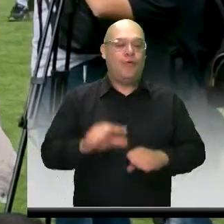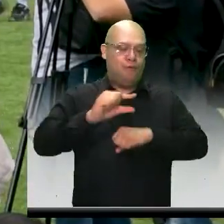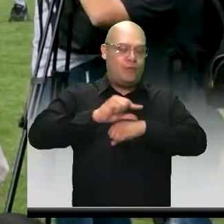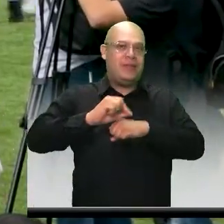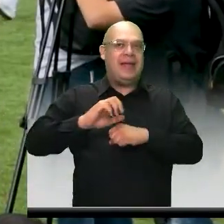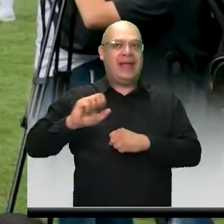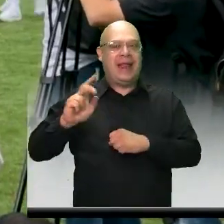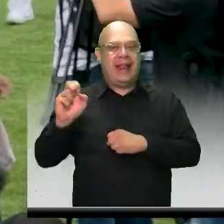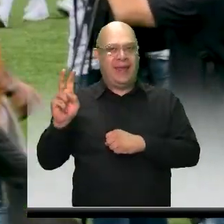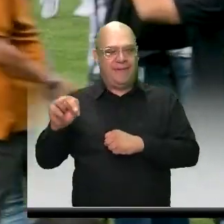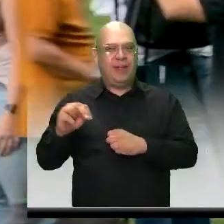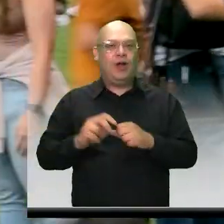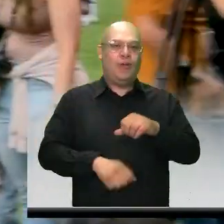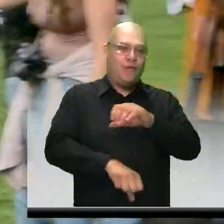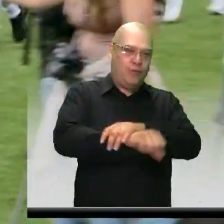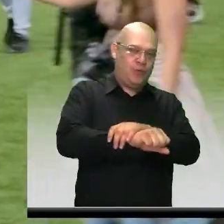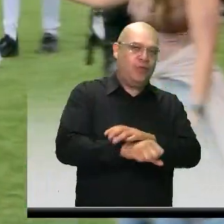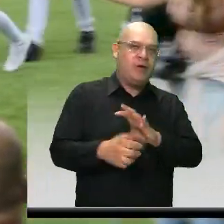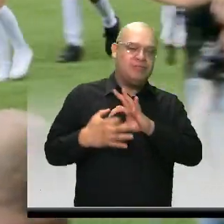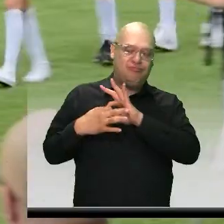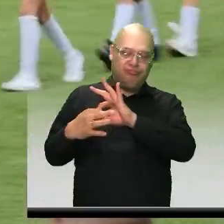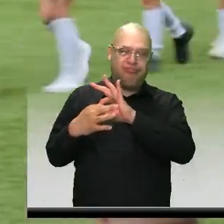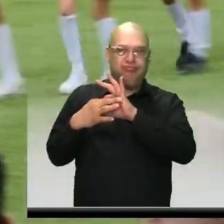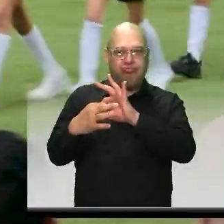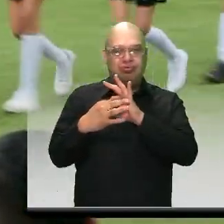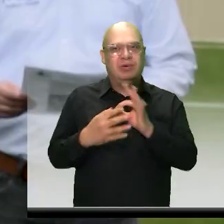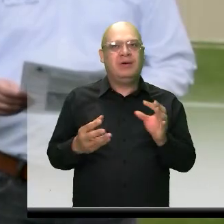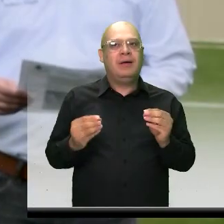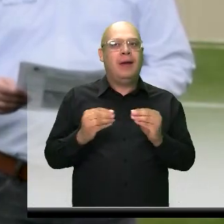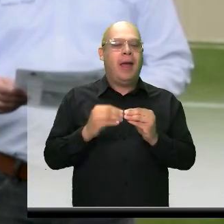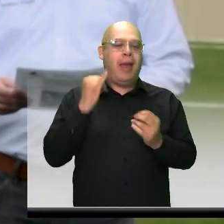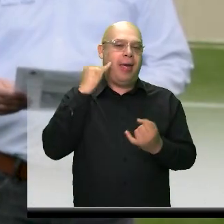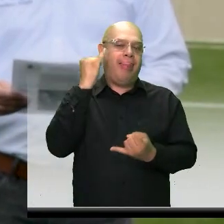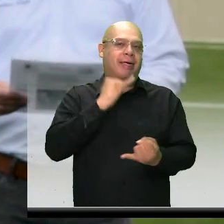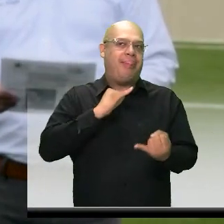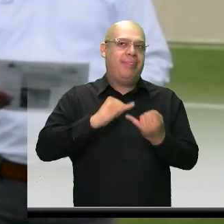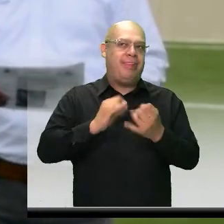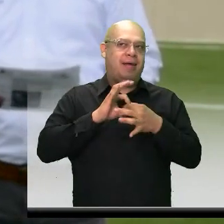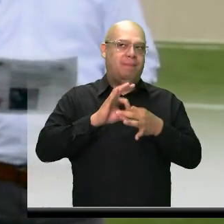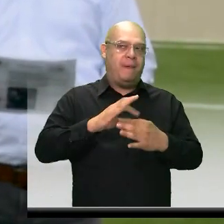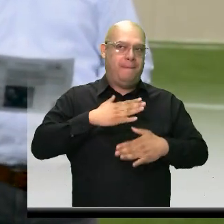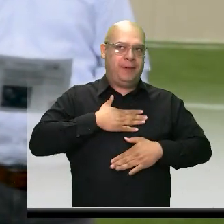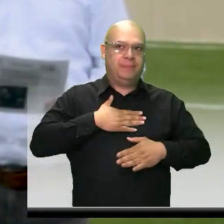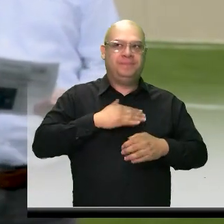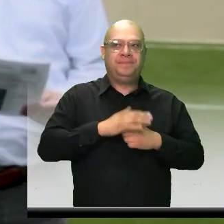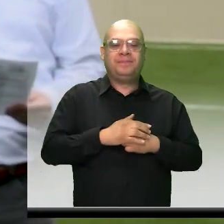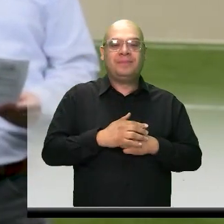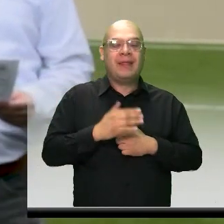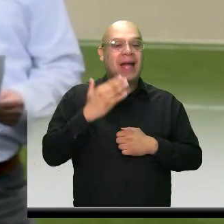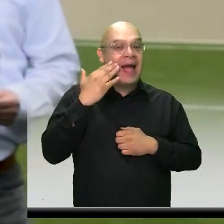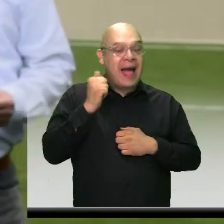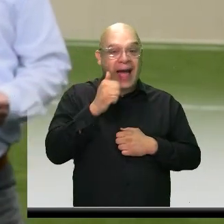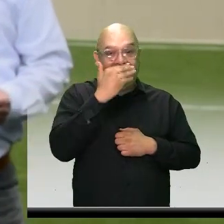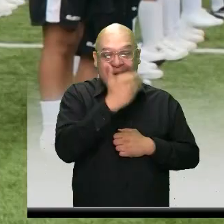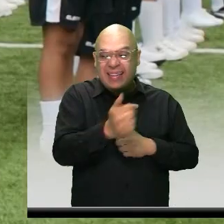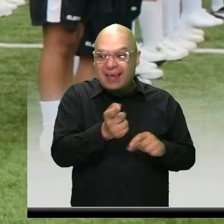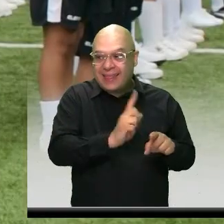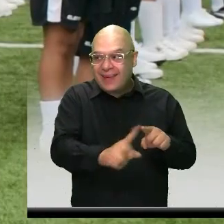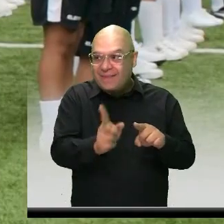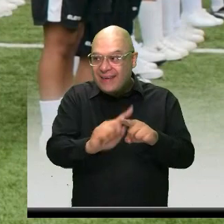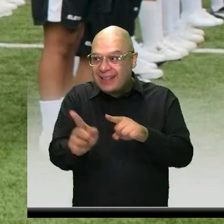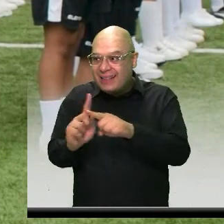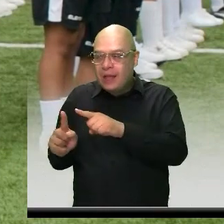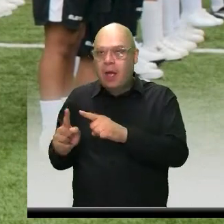fútbol, la hermandad de mujeres y la identidad personal. Cada niña es diferente y el proyecto busca la